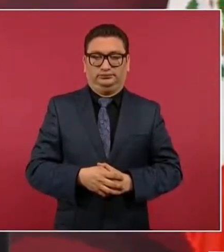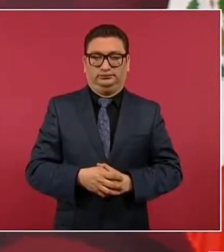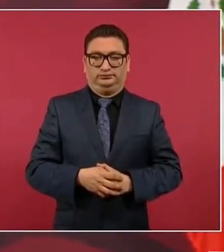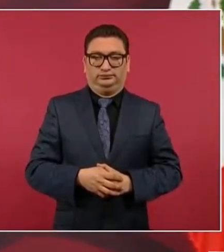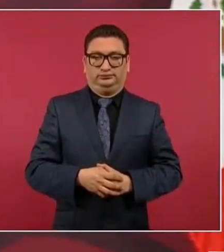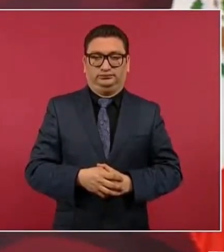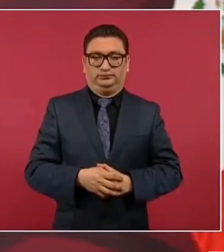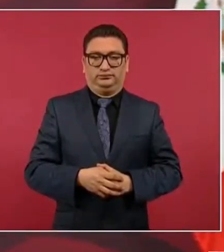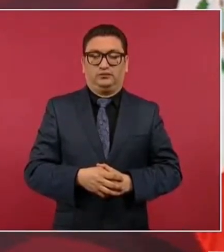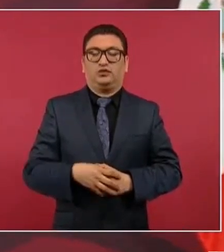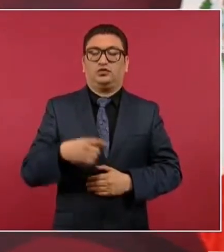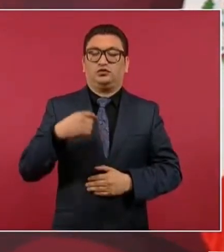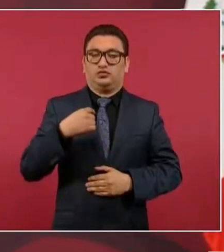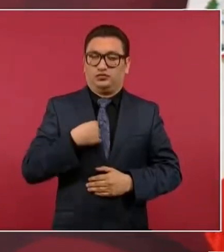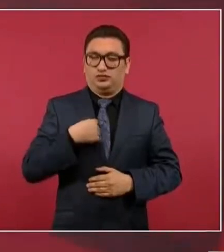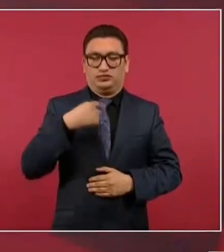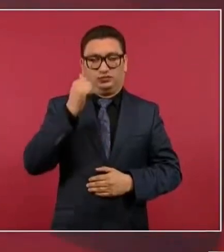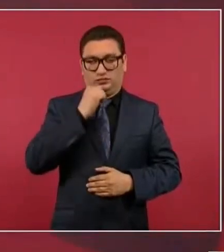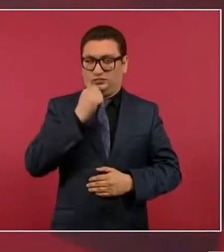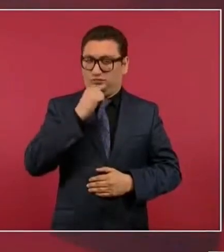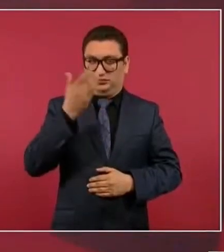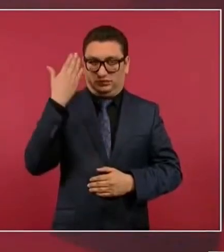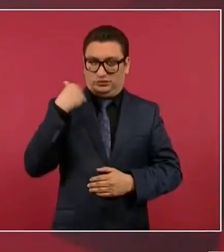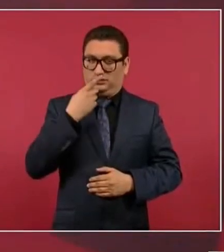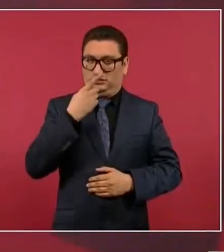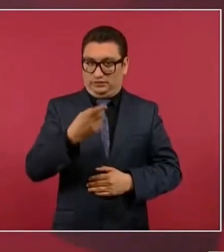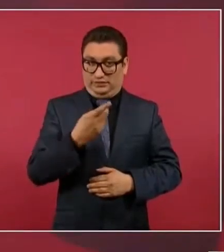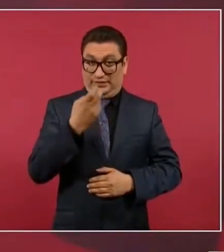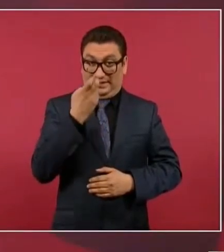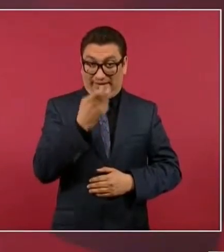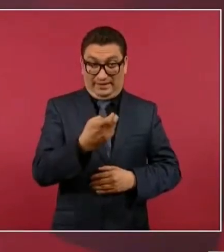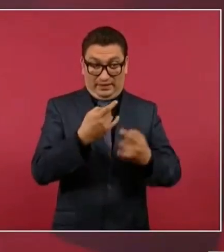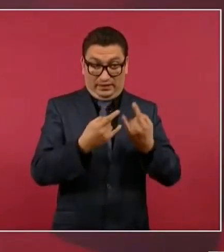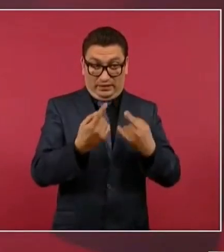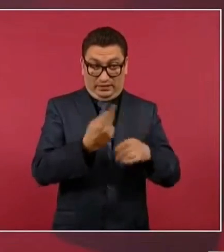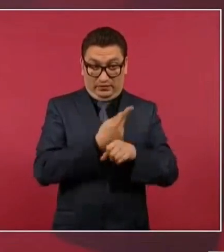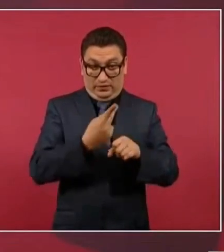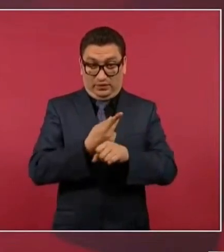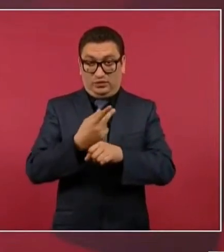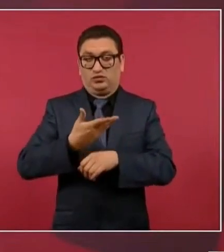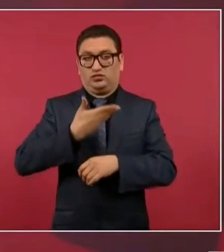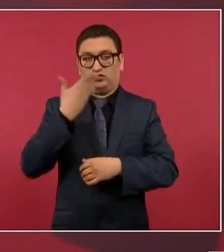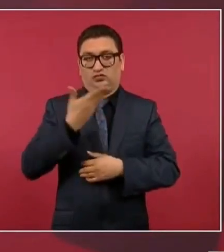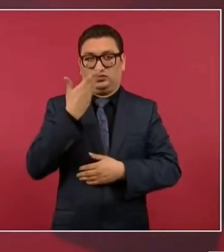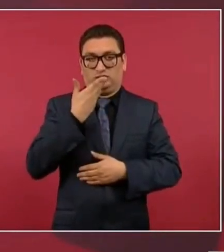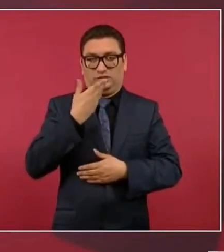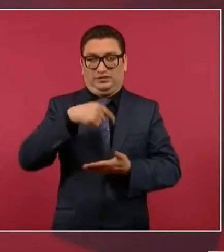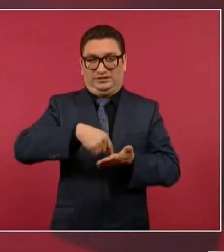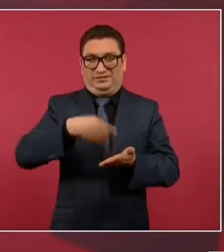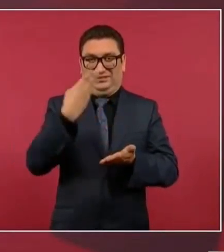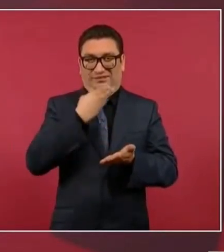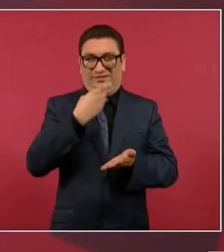Siempre lo dije, en estos casos aplica la frase bíblica,